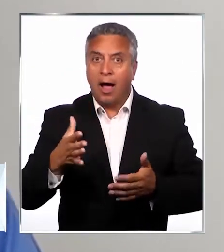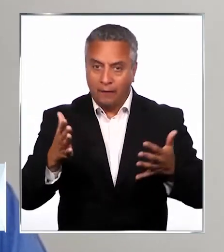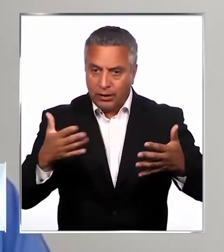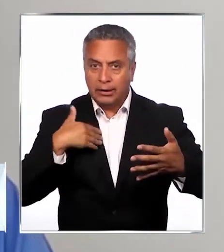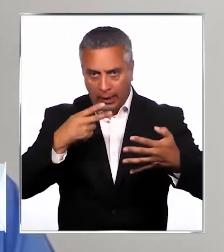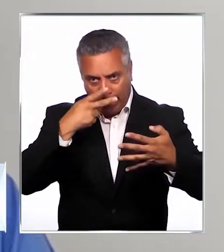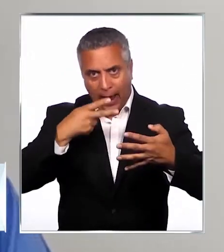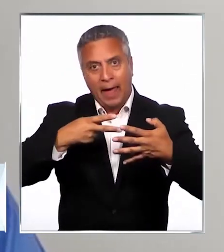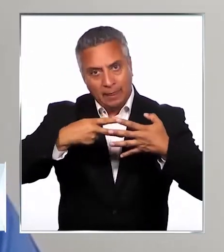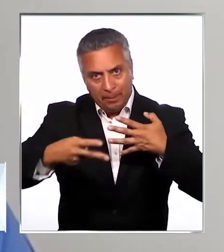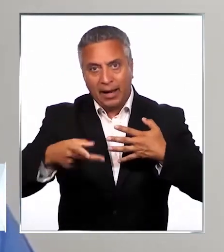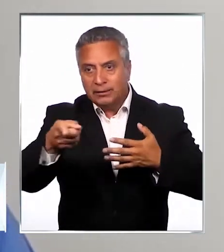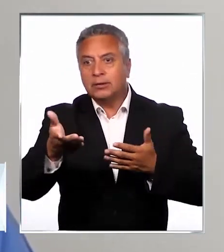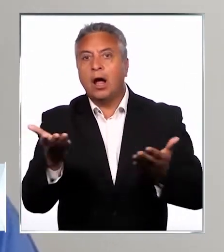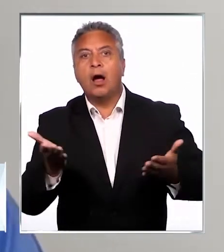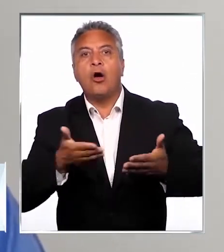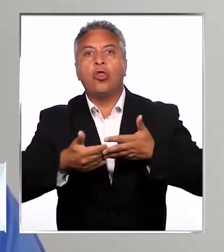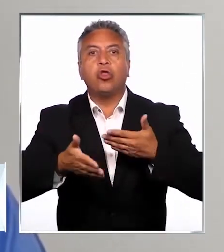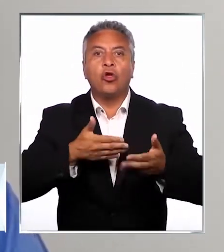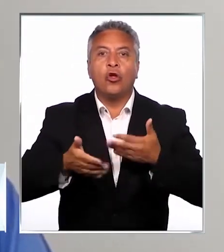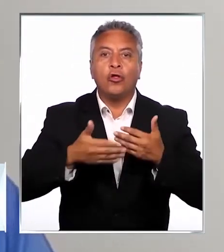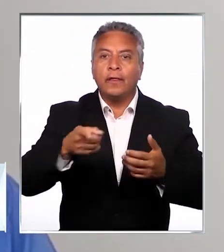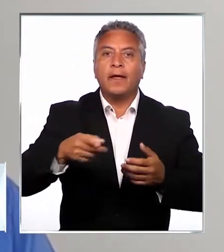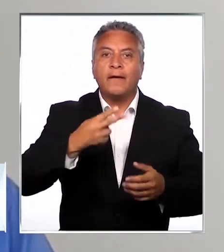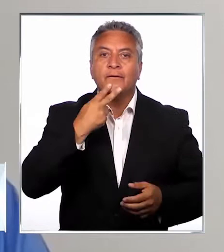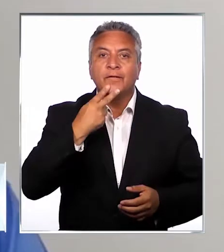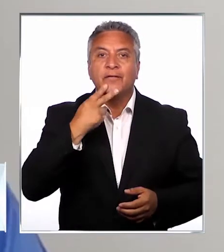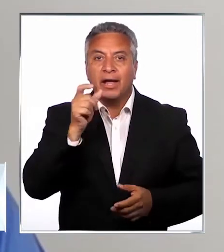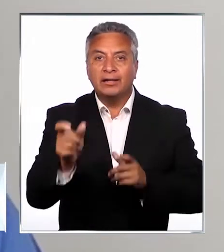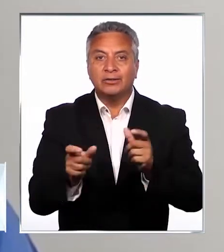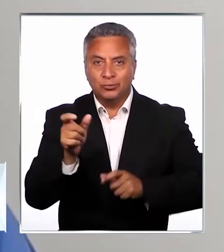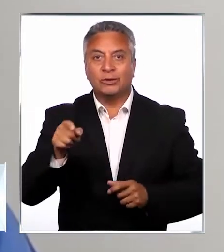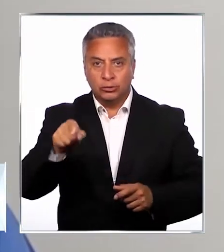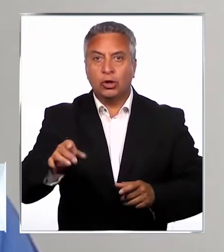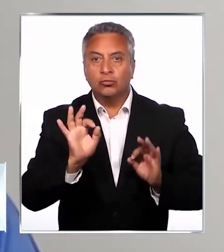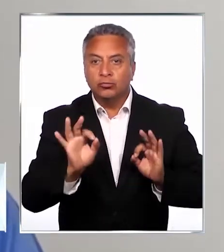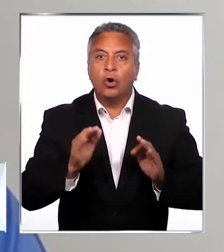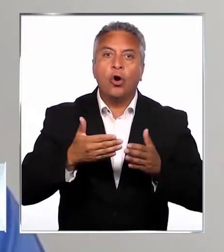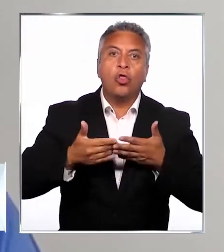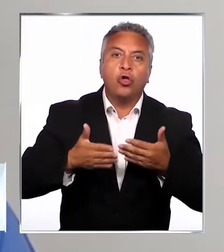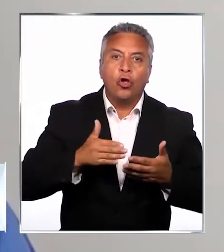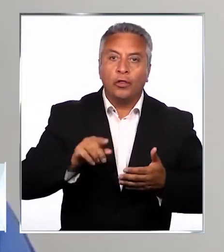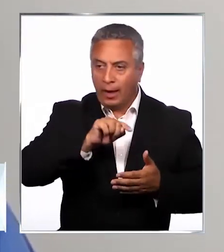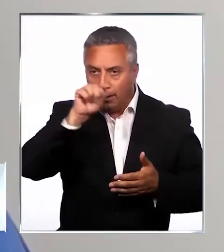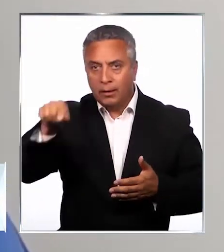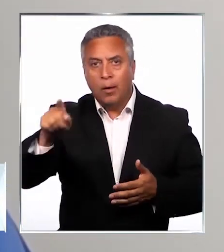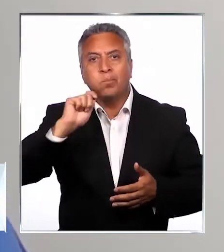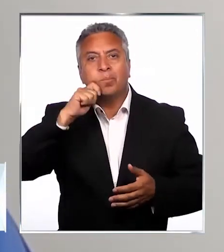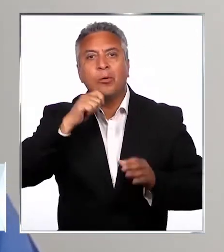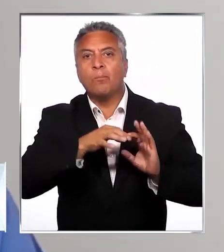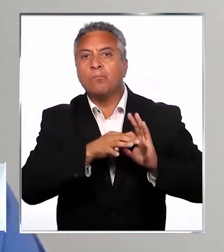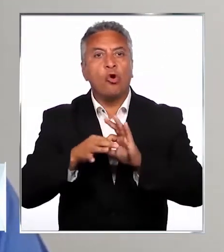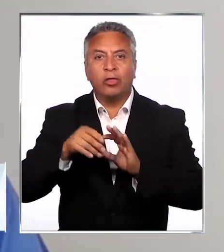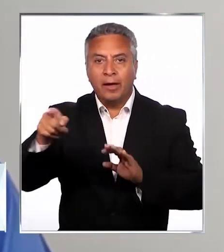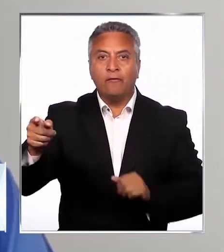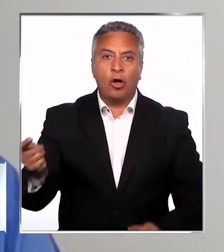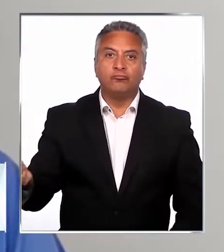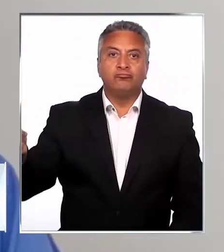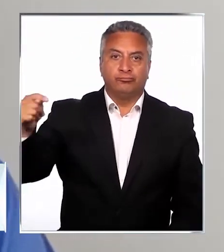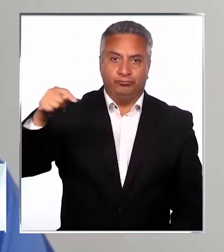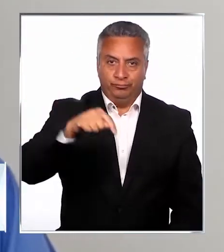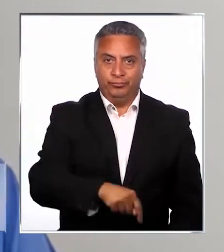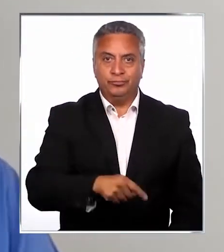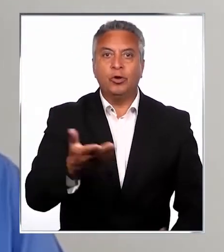vía transparencia de la residencia de estos ciudadanos, de la nacionalidad y el motivo por el cual están